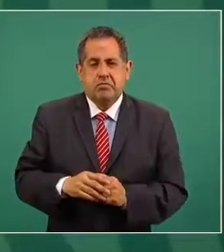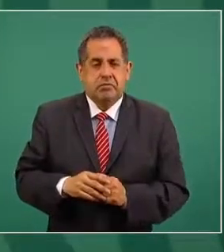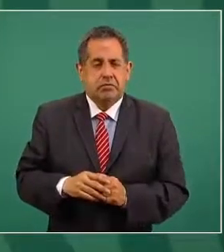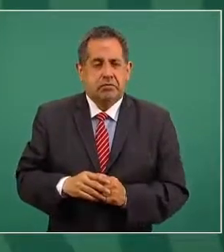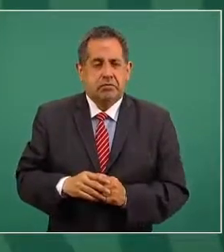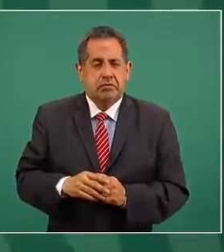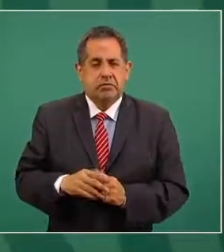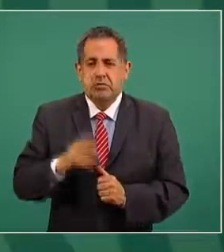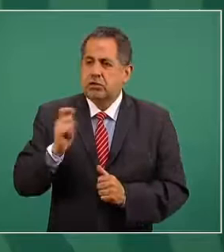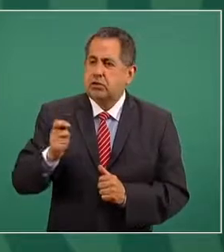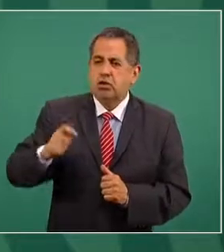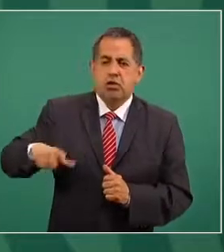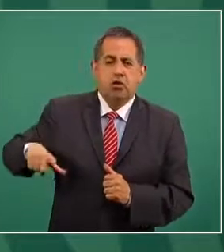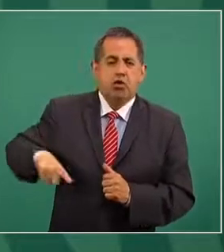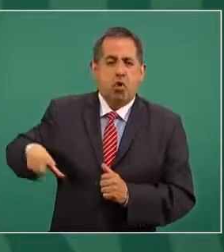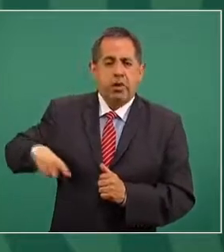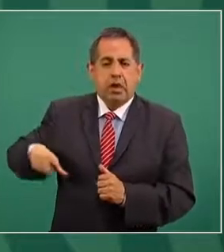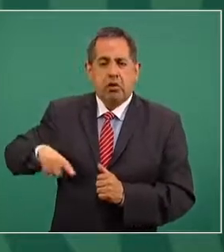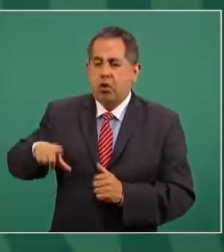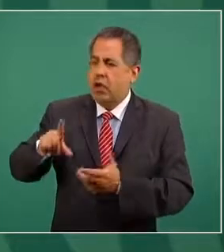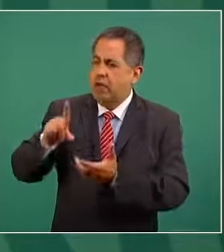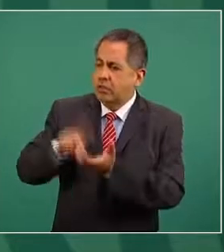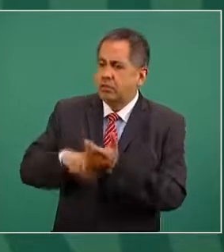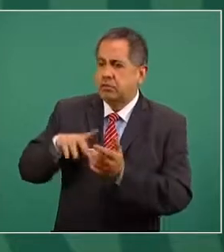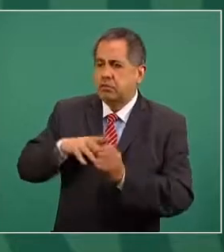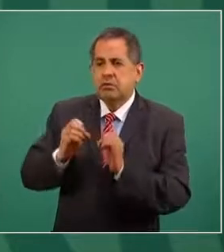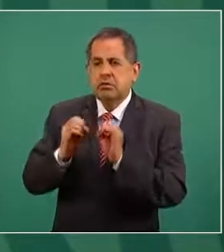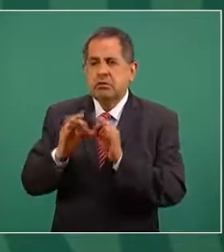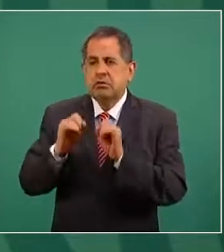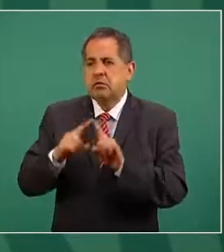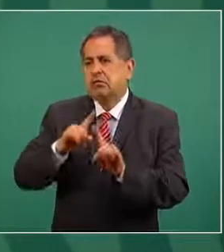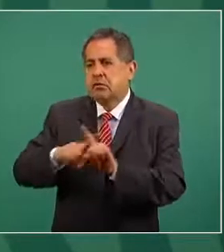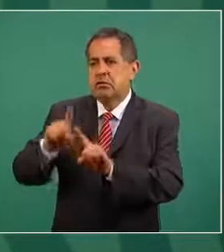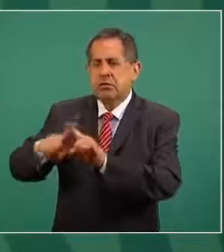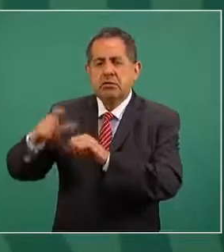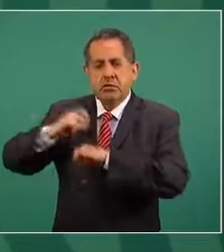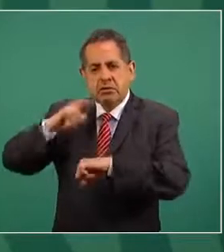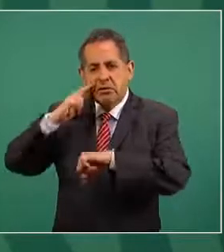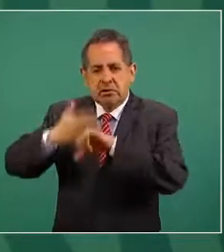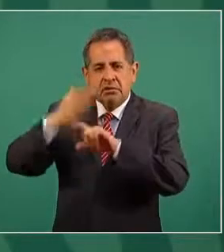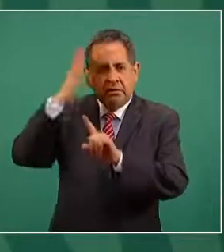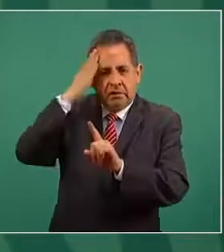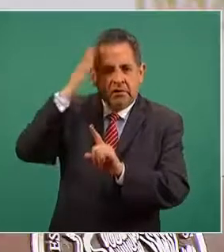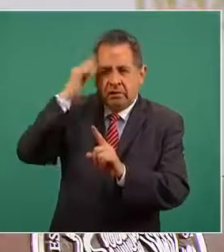muchas dependencias, agencias,